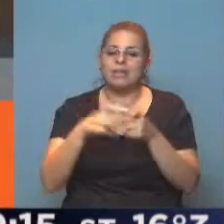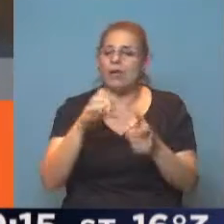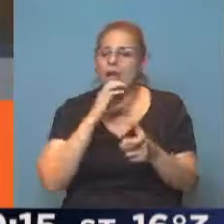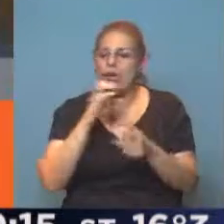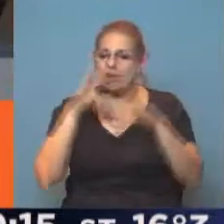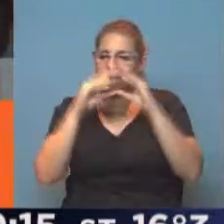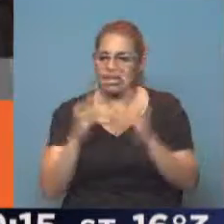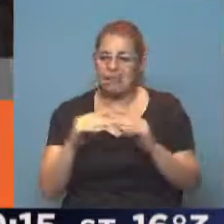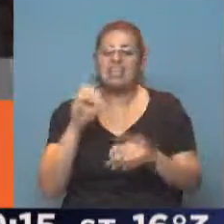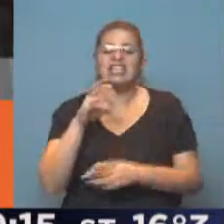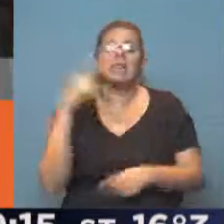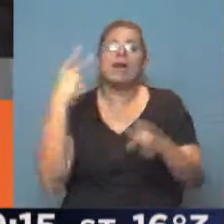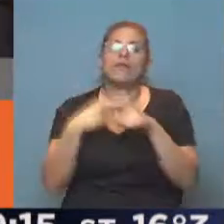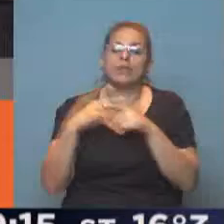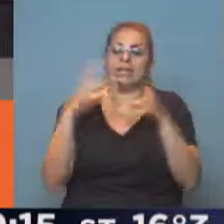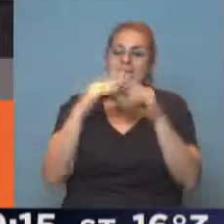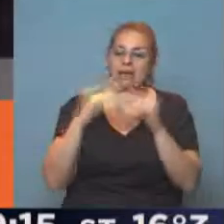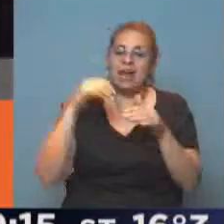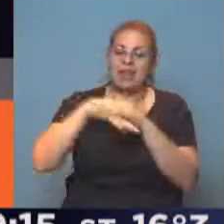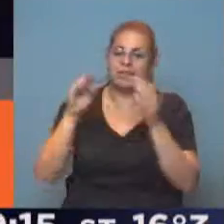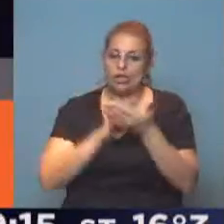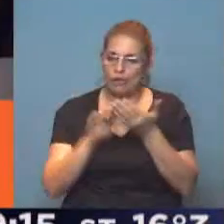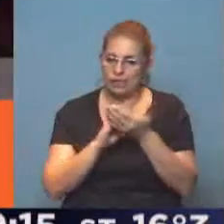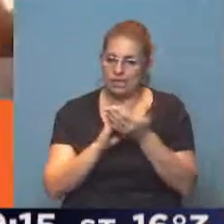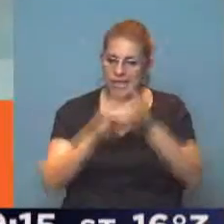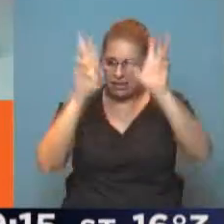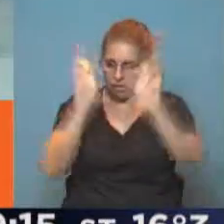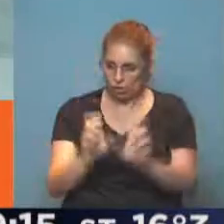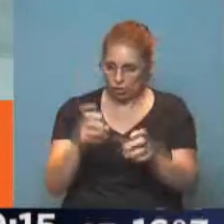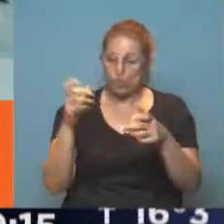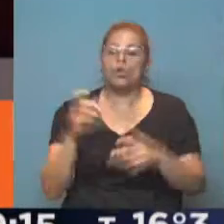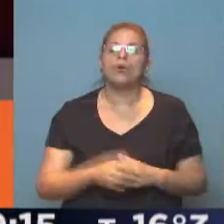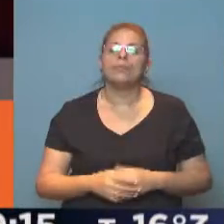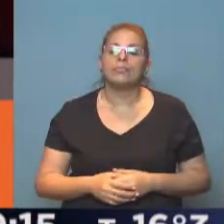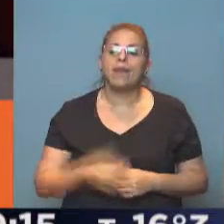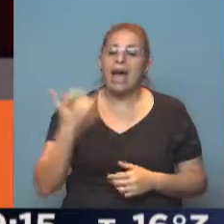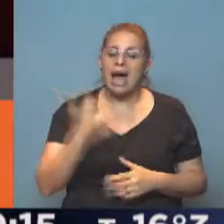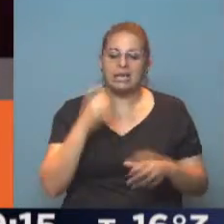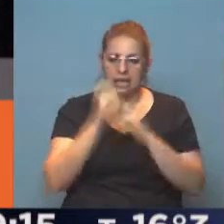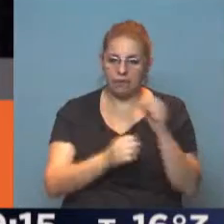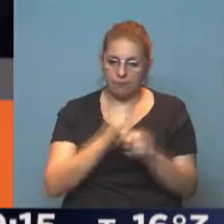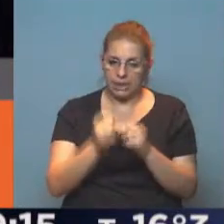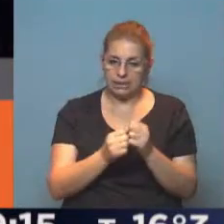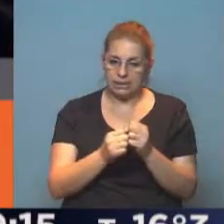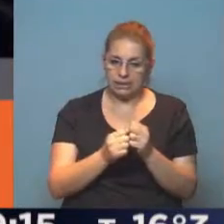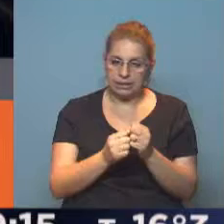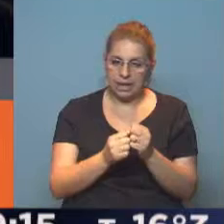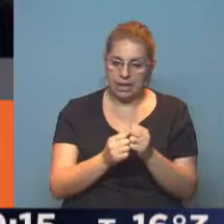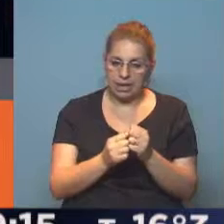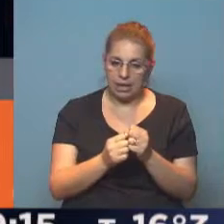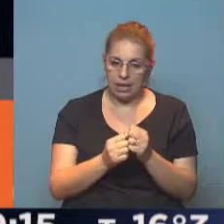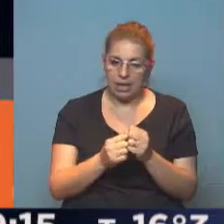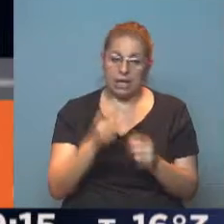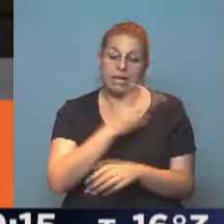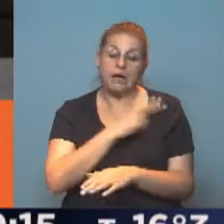Fiesta de Navidad en la oficina es el nombre de esta comedia. Hay una empresa a cargo de un muy particular